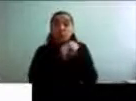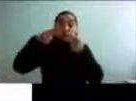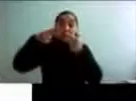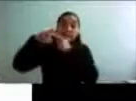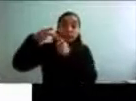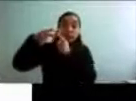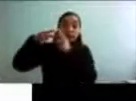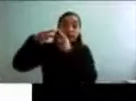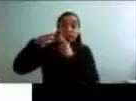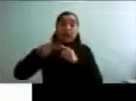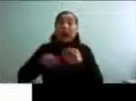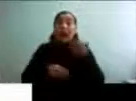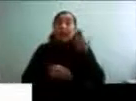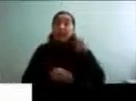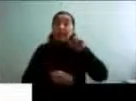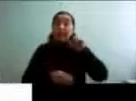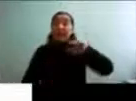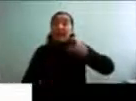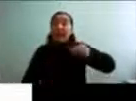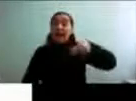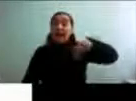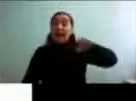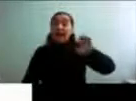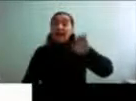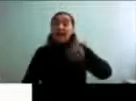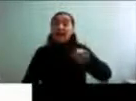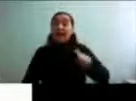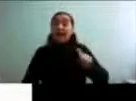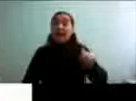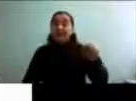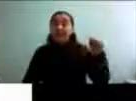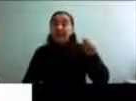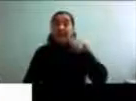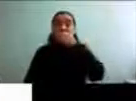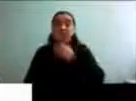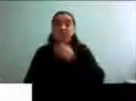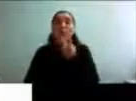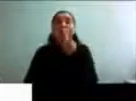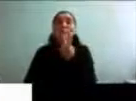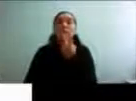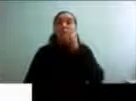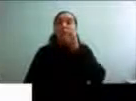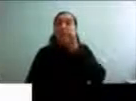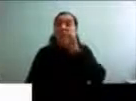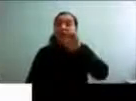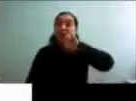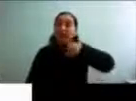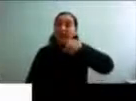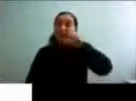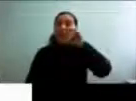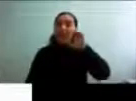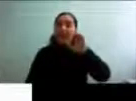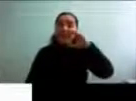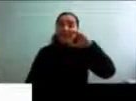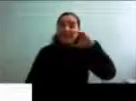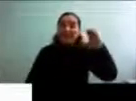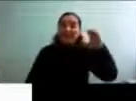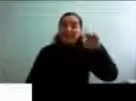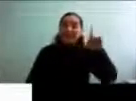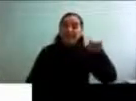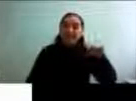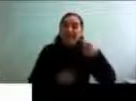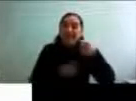Añezca ya habló de vejeces en plural, y yo también